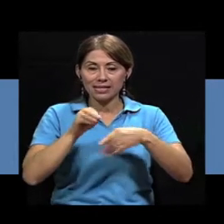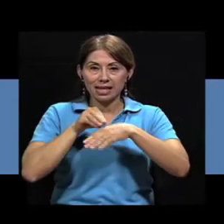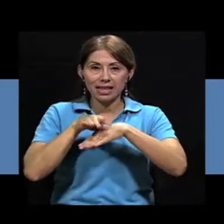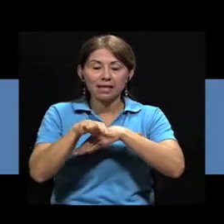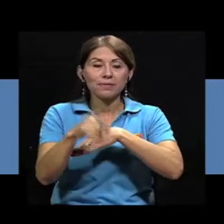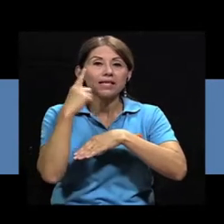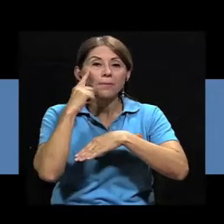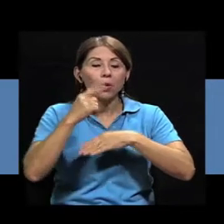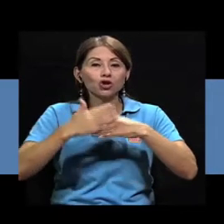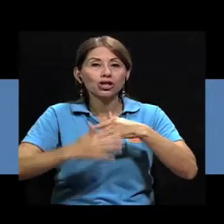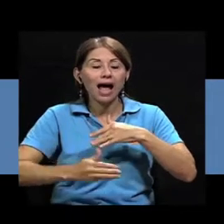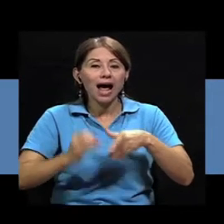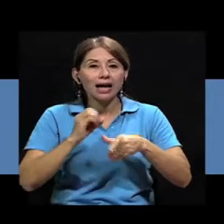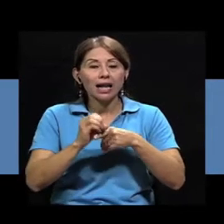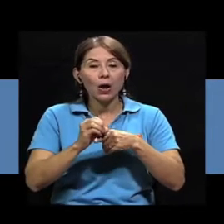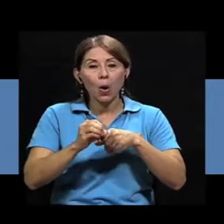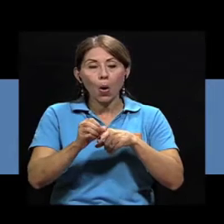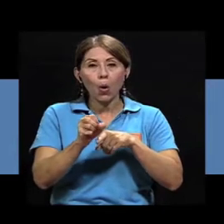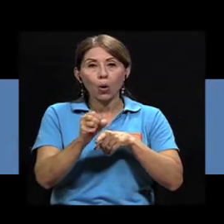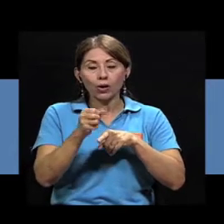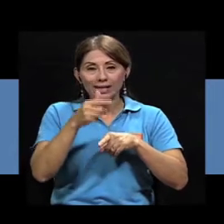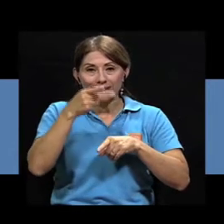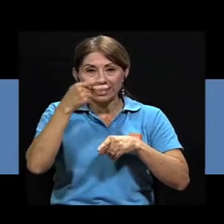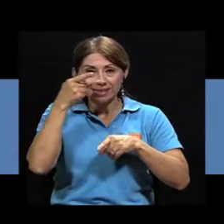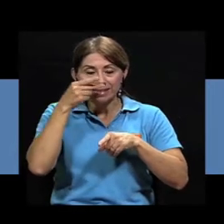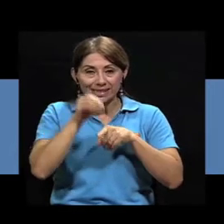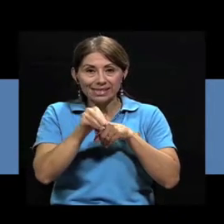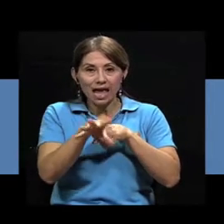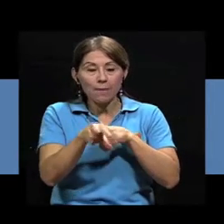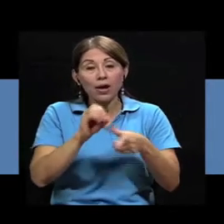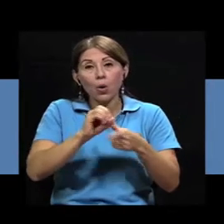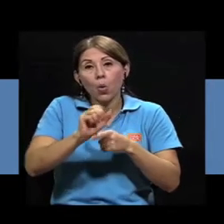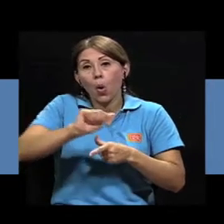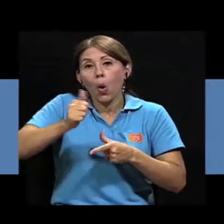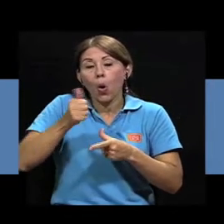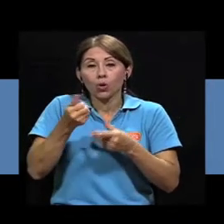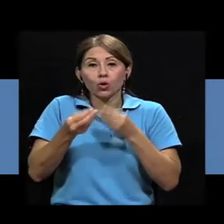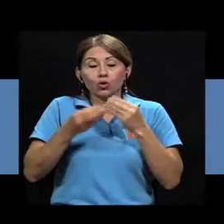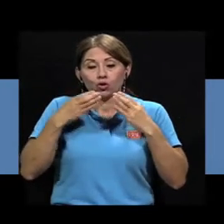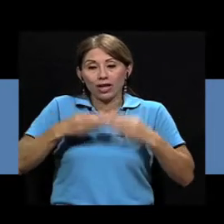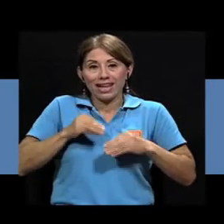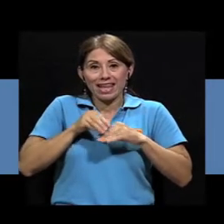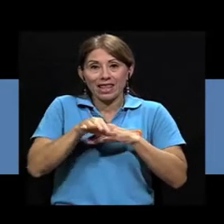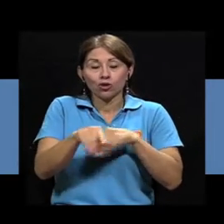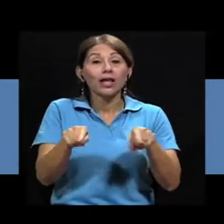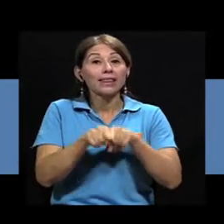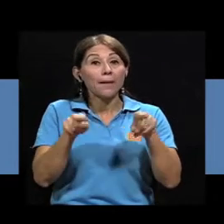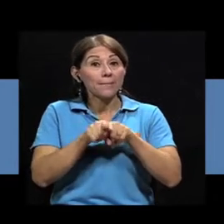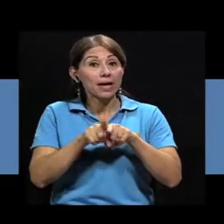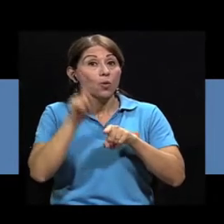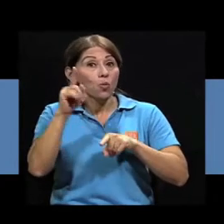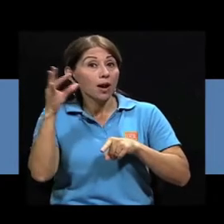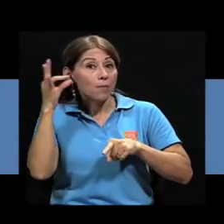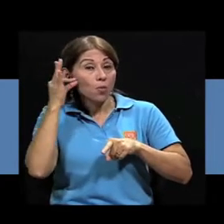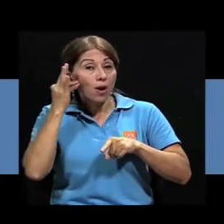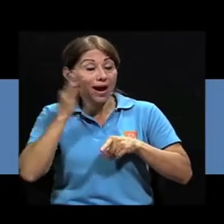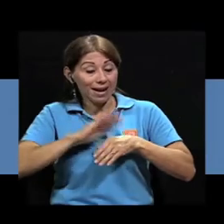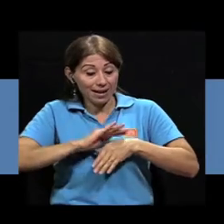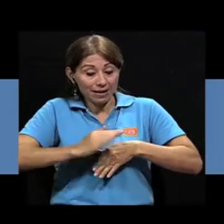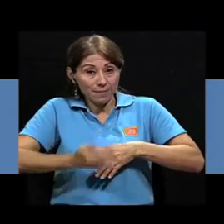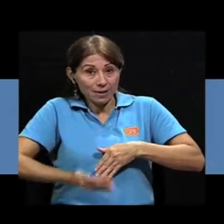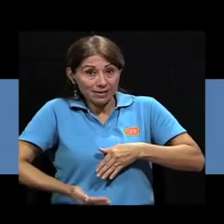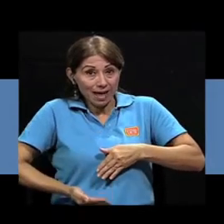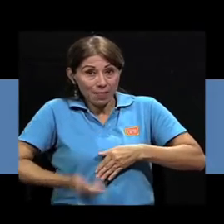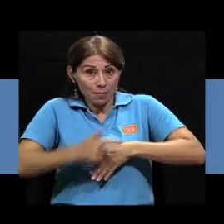exposición a sangre, semen y otros líquidos corporales. También puede transmitirse de la madre infectada a su hijo en el